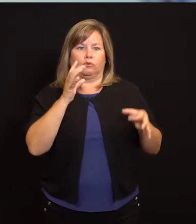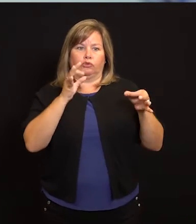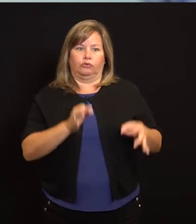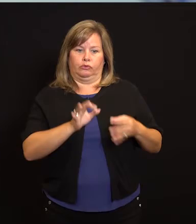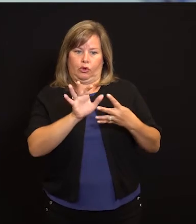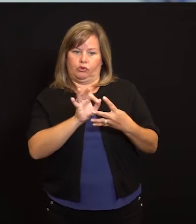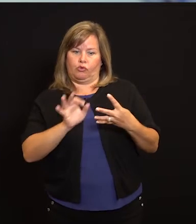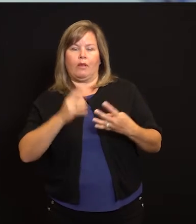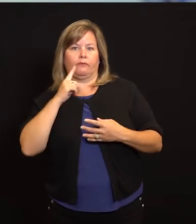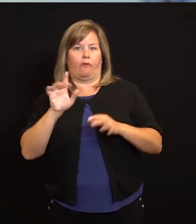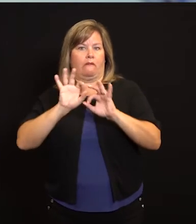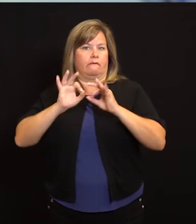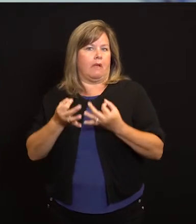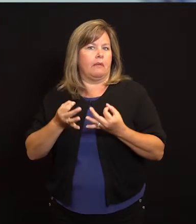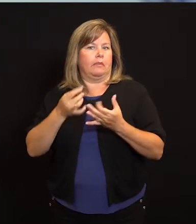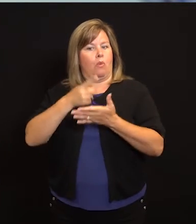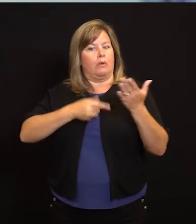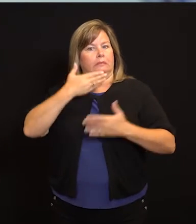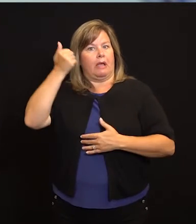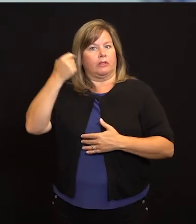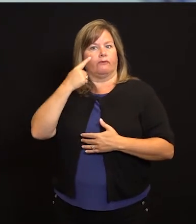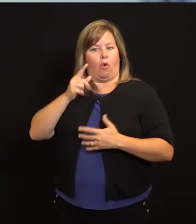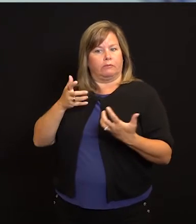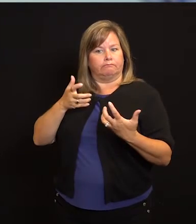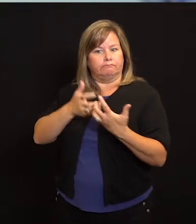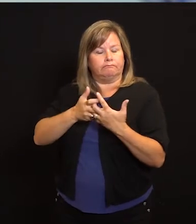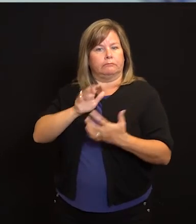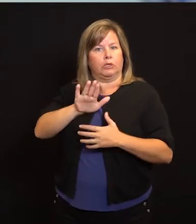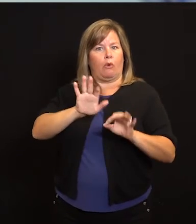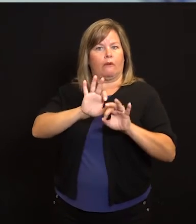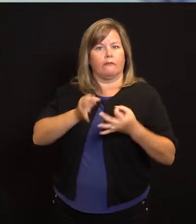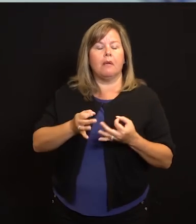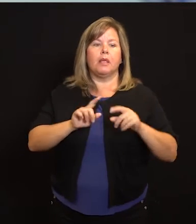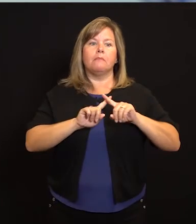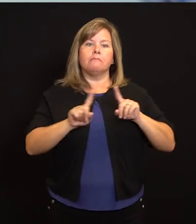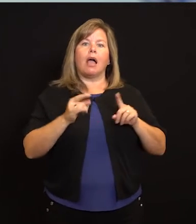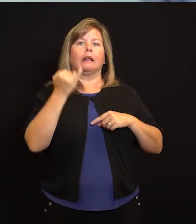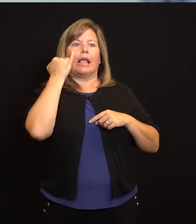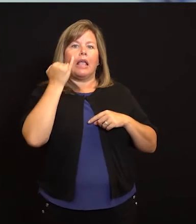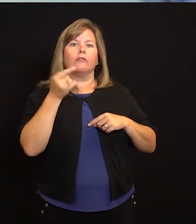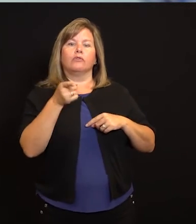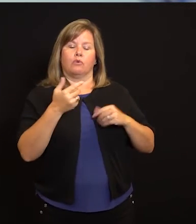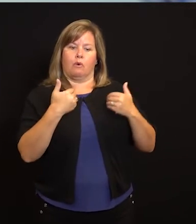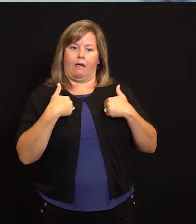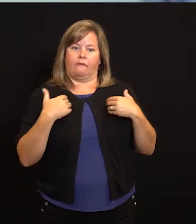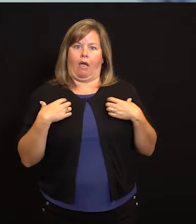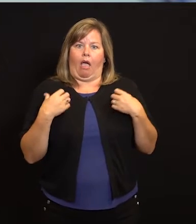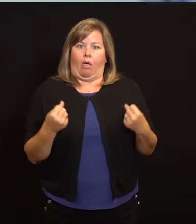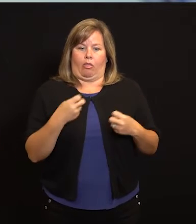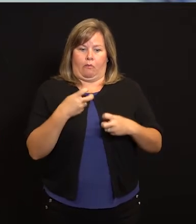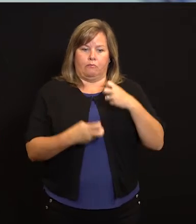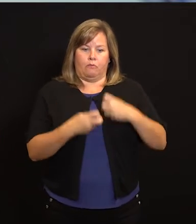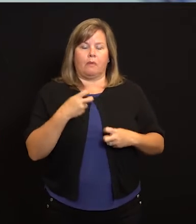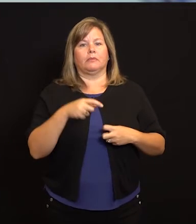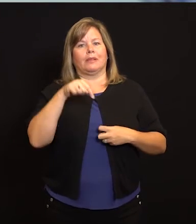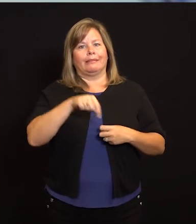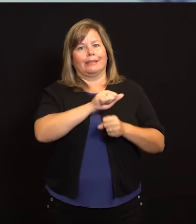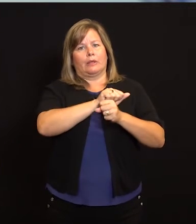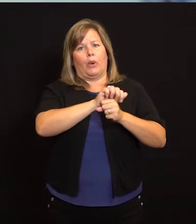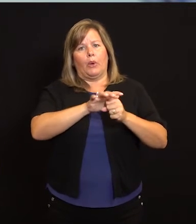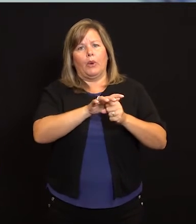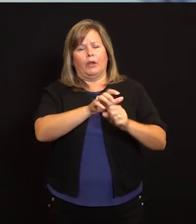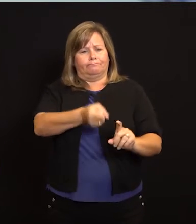conocemos son muy más vulnerables y así si usted tiene un miembro de la familia, ya sea en casa o en el propio